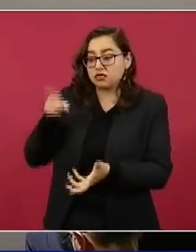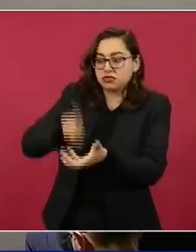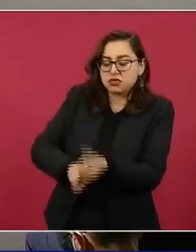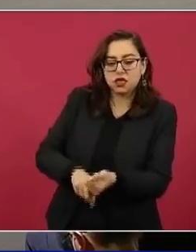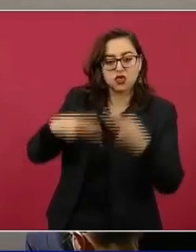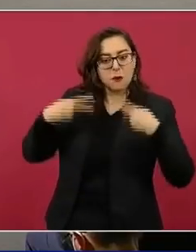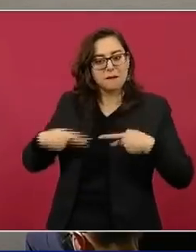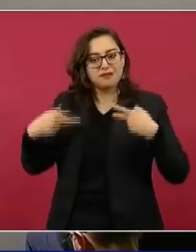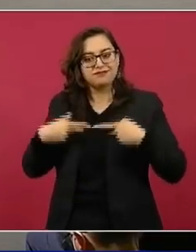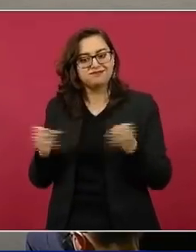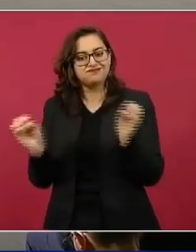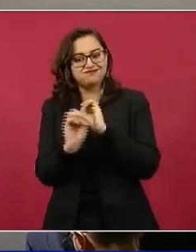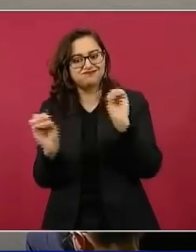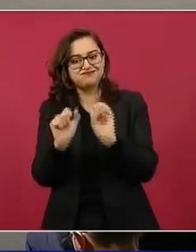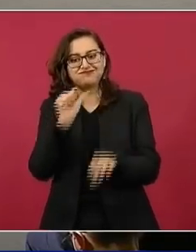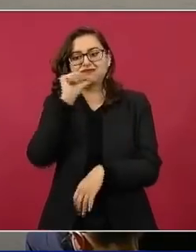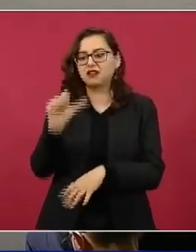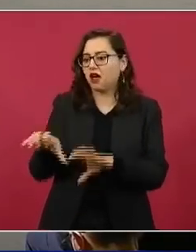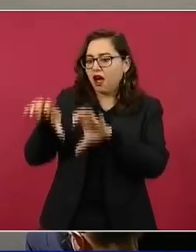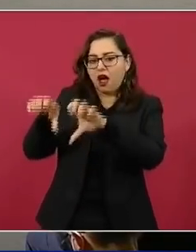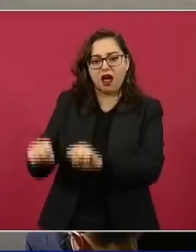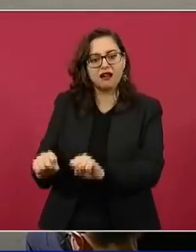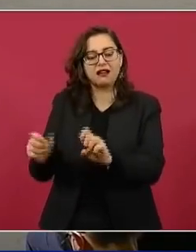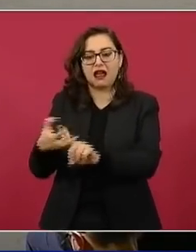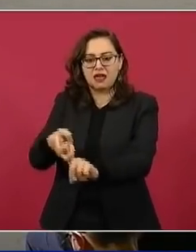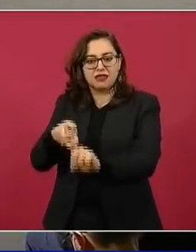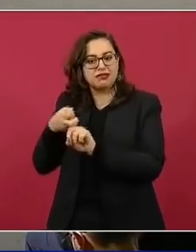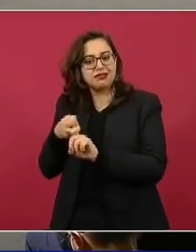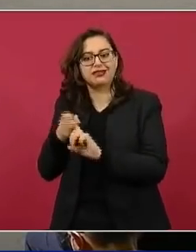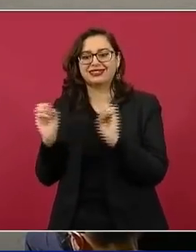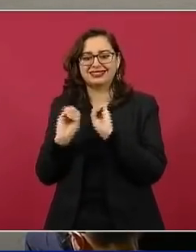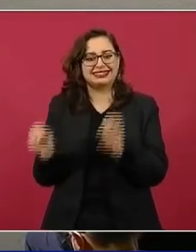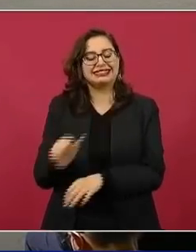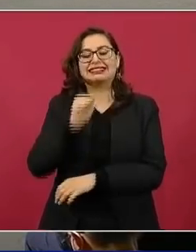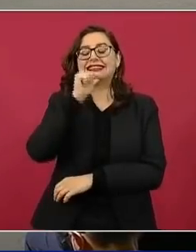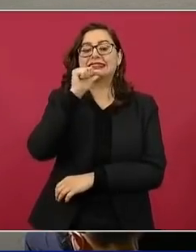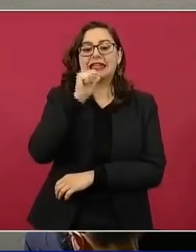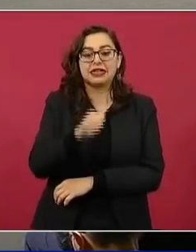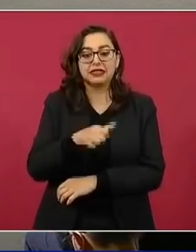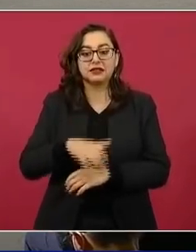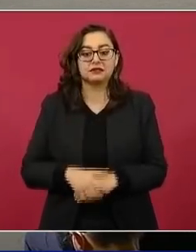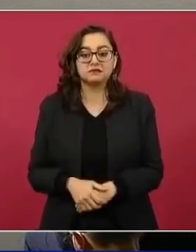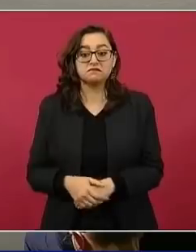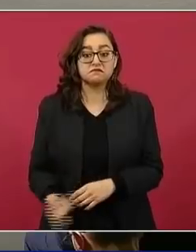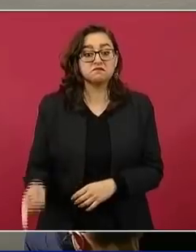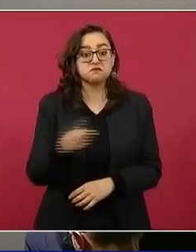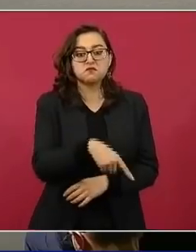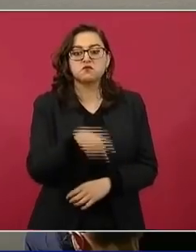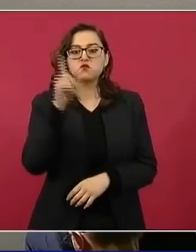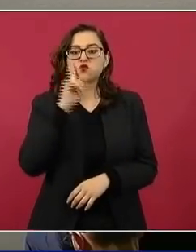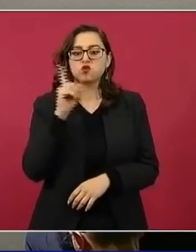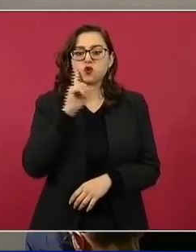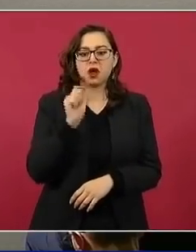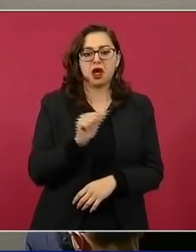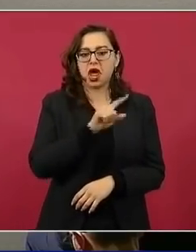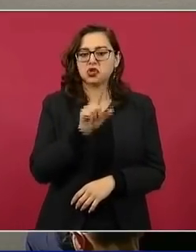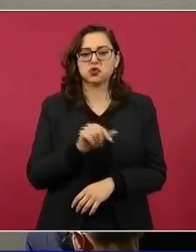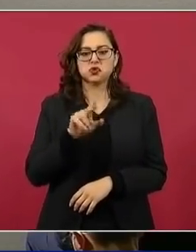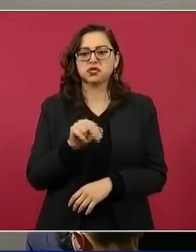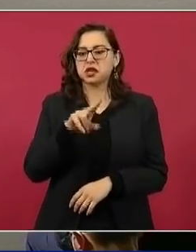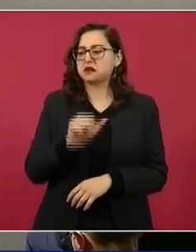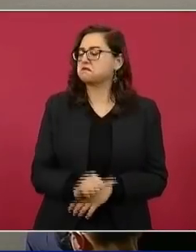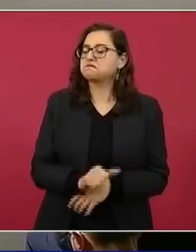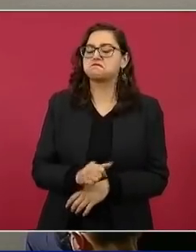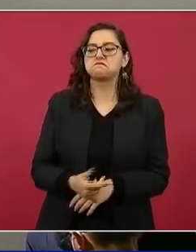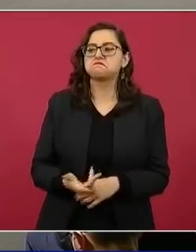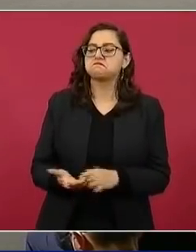realizaron ninguna detención. A pesar del desmentido, la comunicadora mantuvo su denuncia de